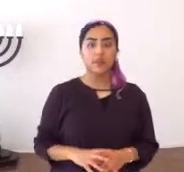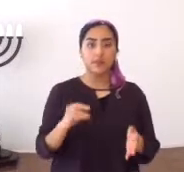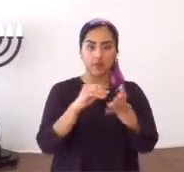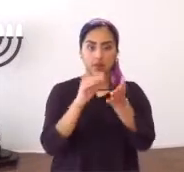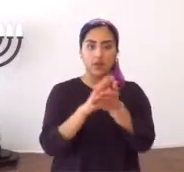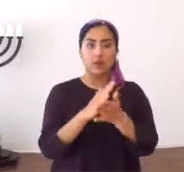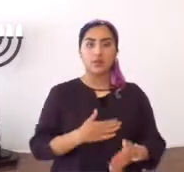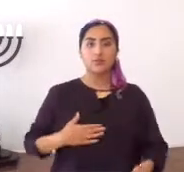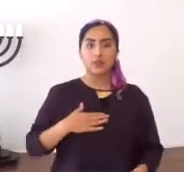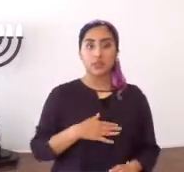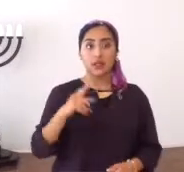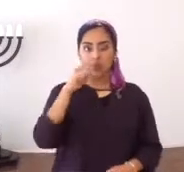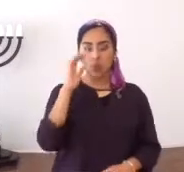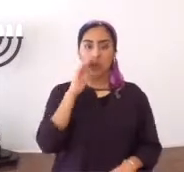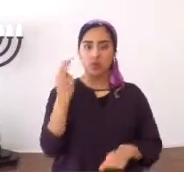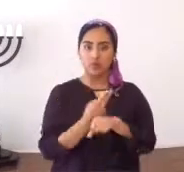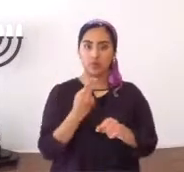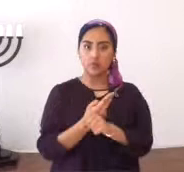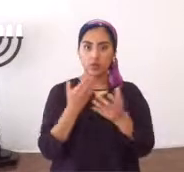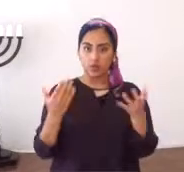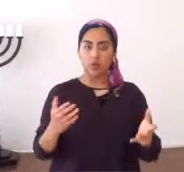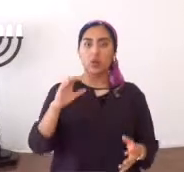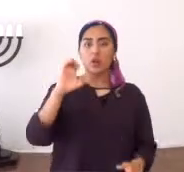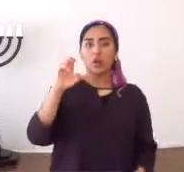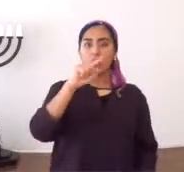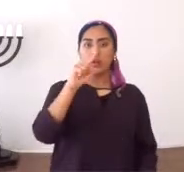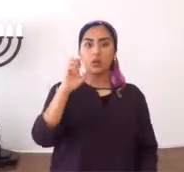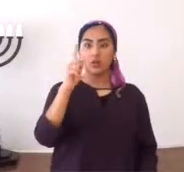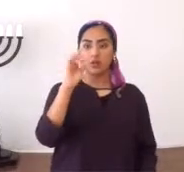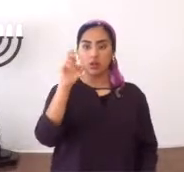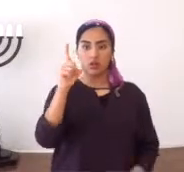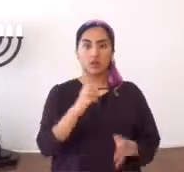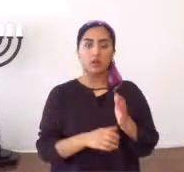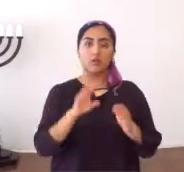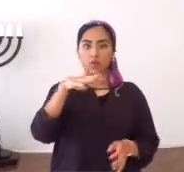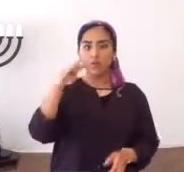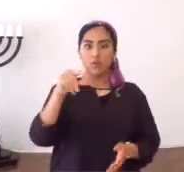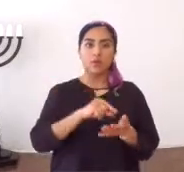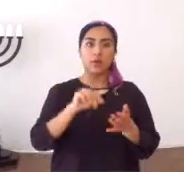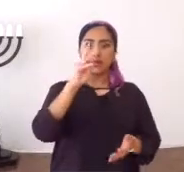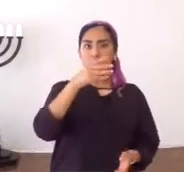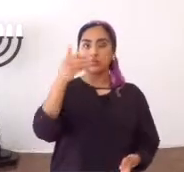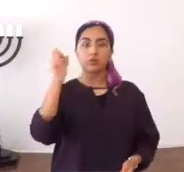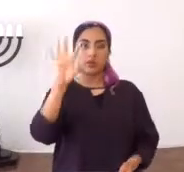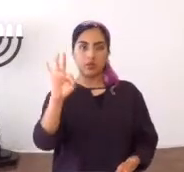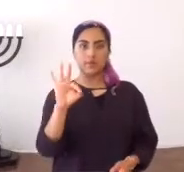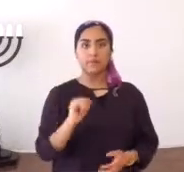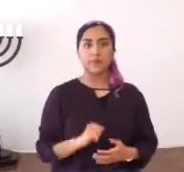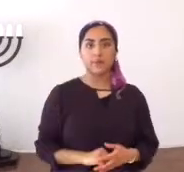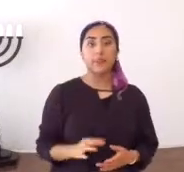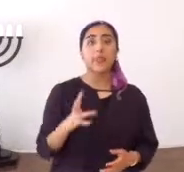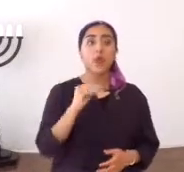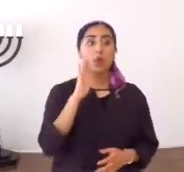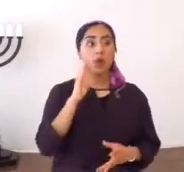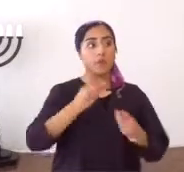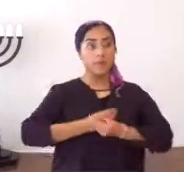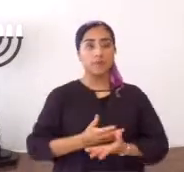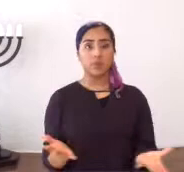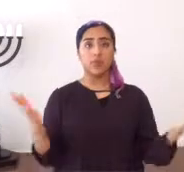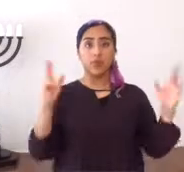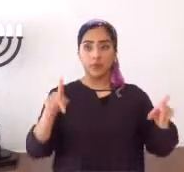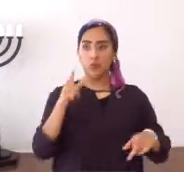9, anótelo por favor, porque le va a servir de mucho, Ezequiel 44, verso 6, al 9,